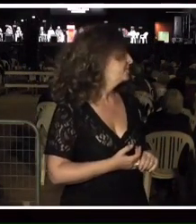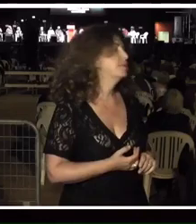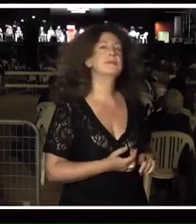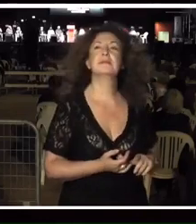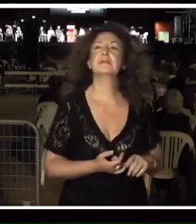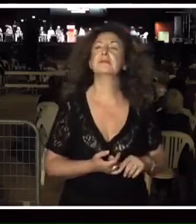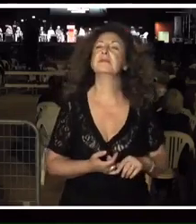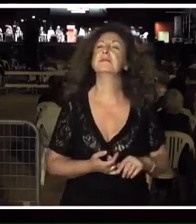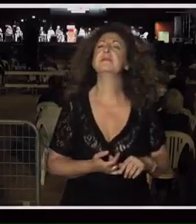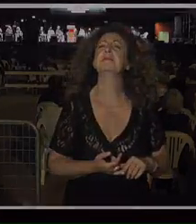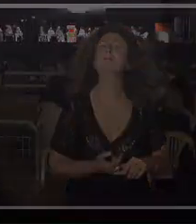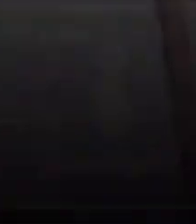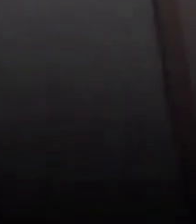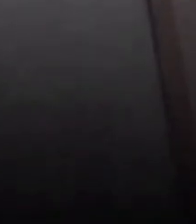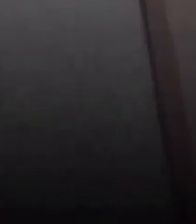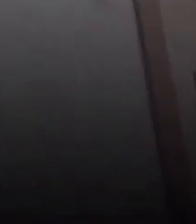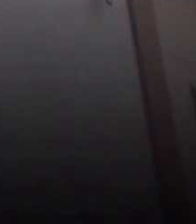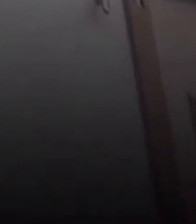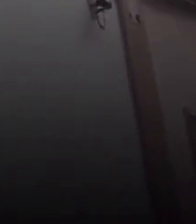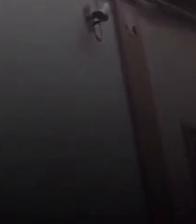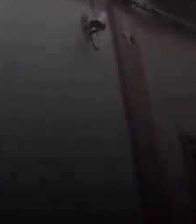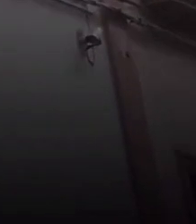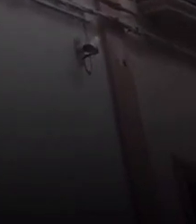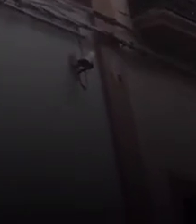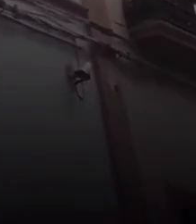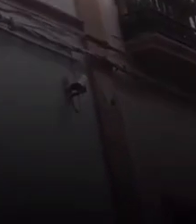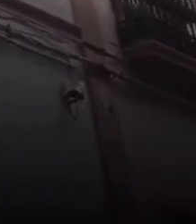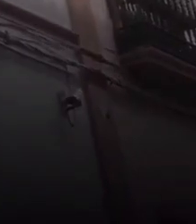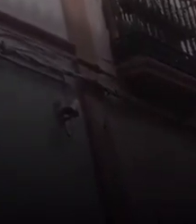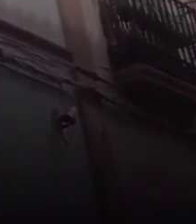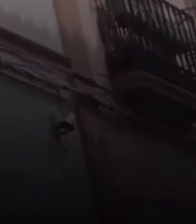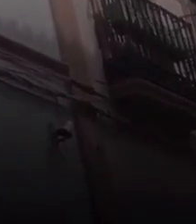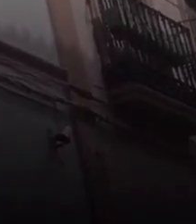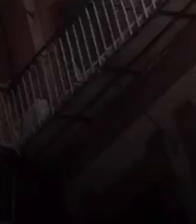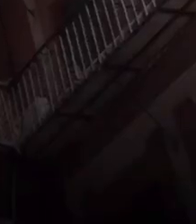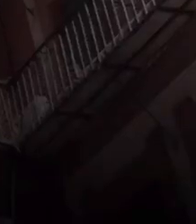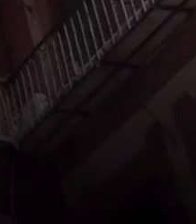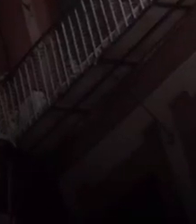En primer lugar, díganos con sinceridad.